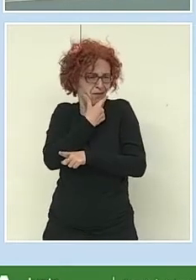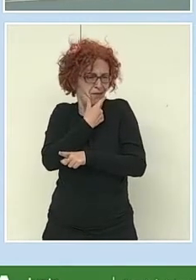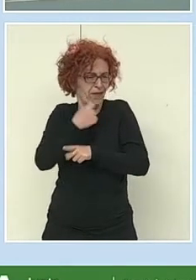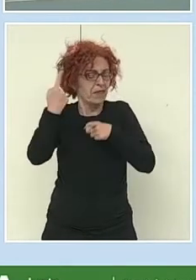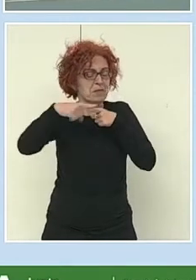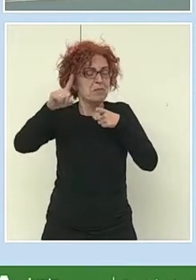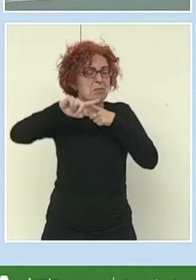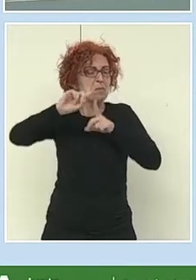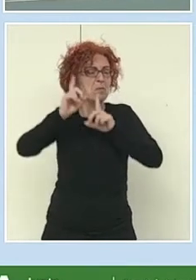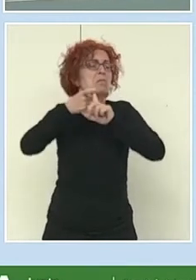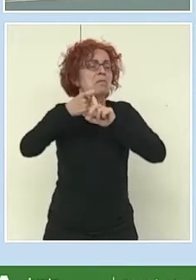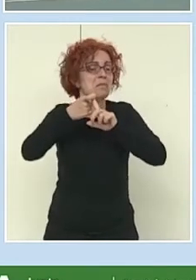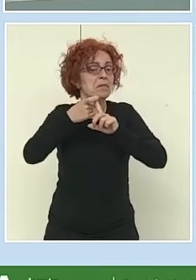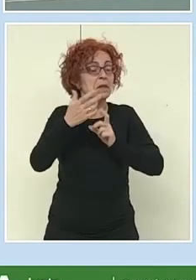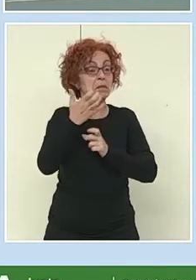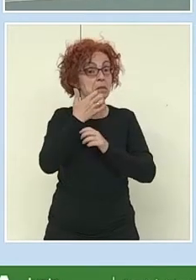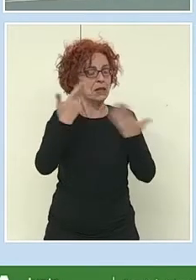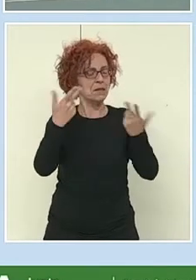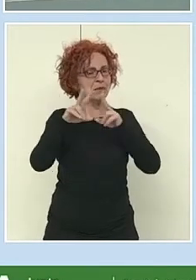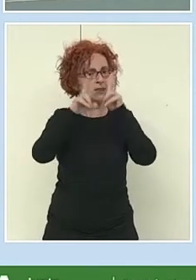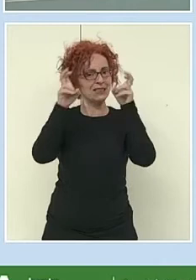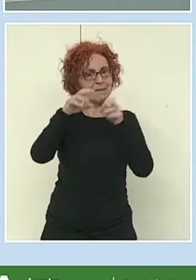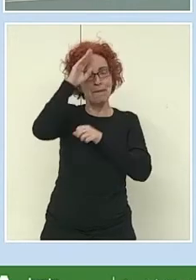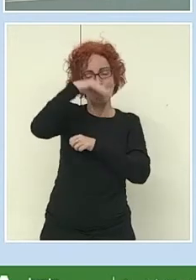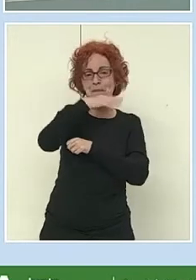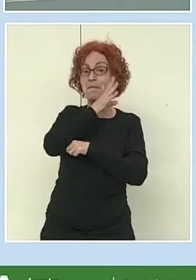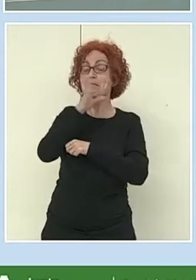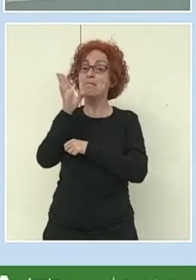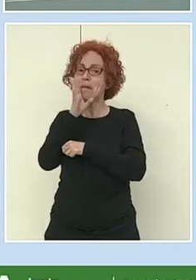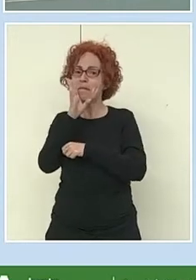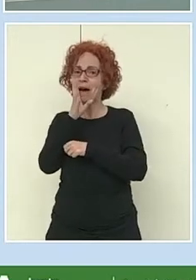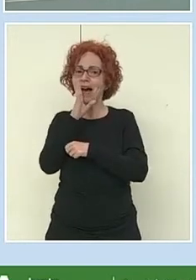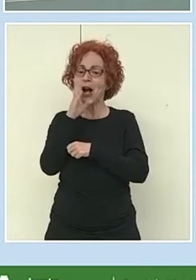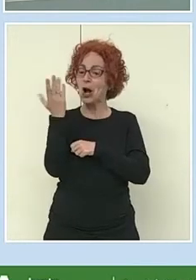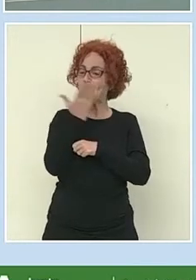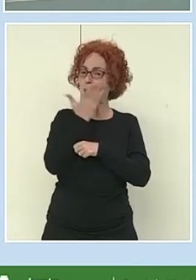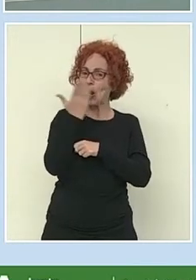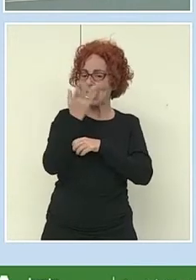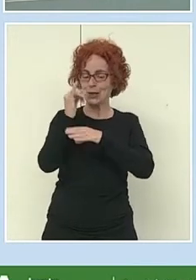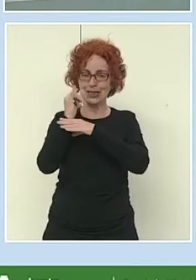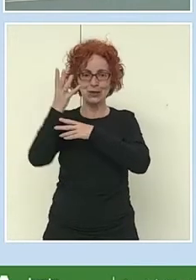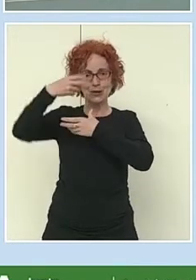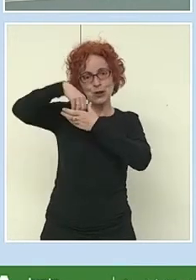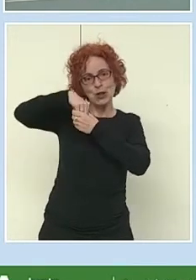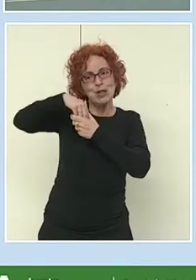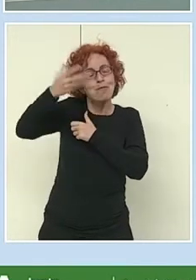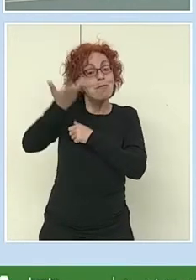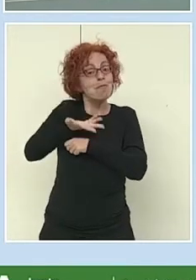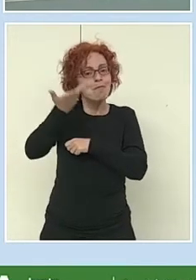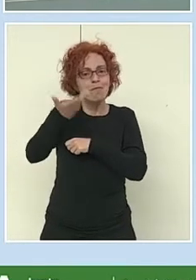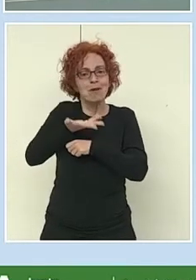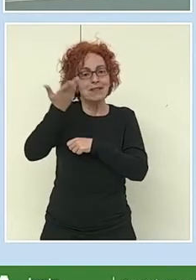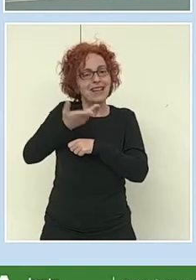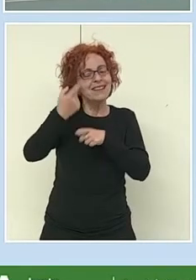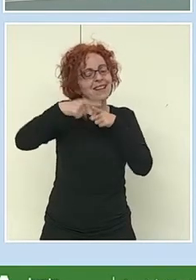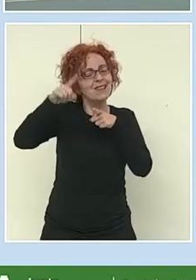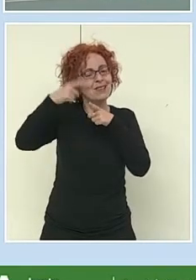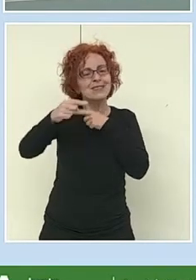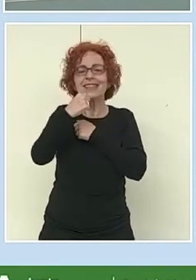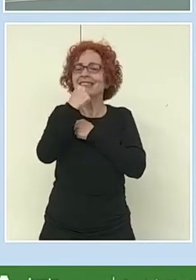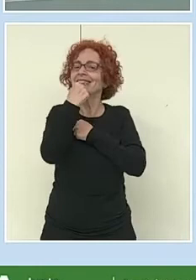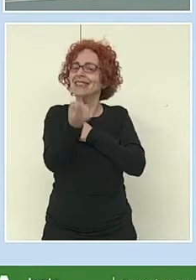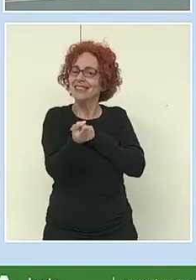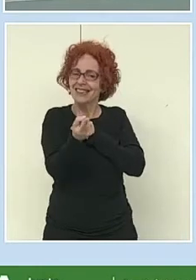Porque, por ejemplo, con las reuniones con padres y madres, es muy interesante que digan cosas de sus hijos e hijas y luego se les